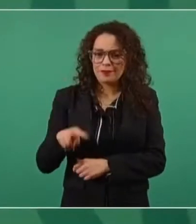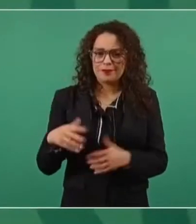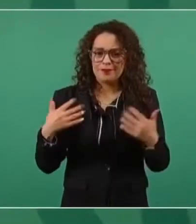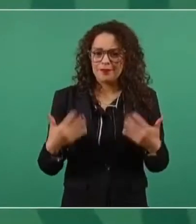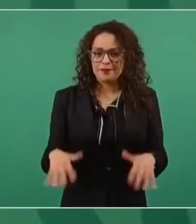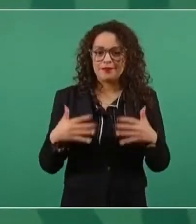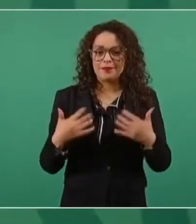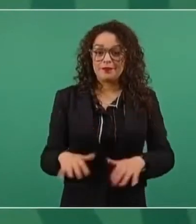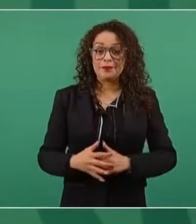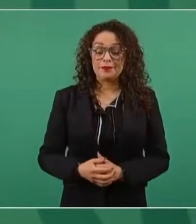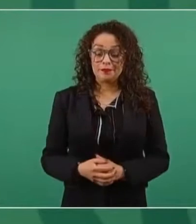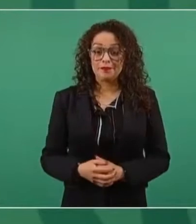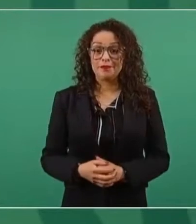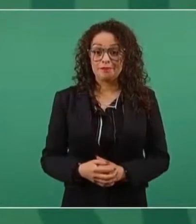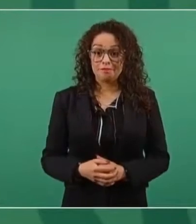trascendente